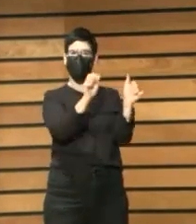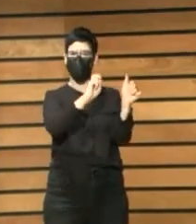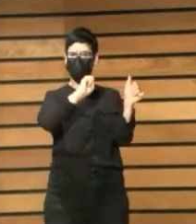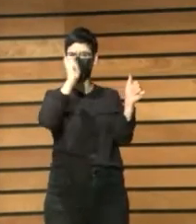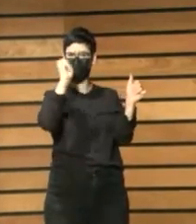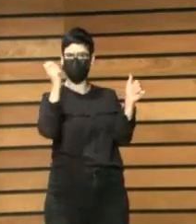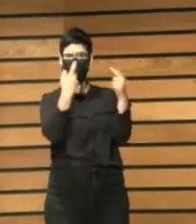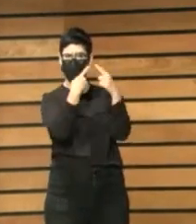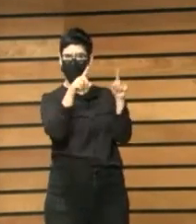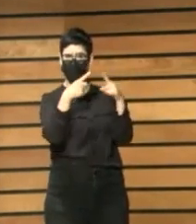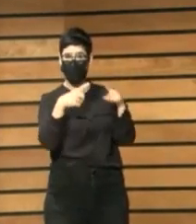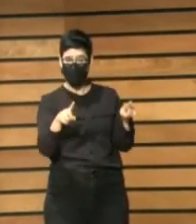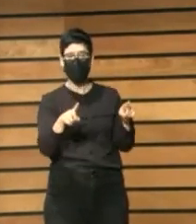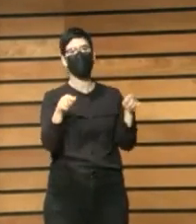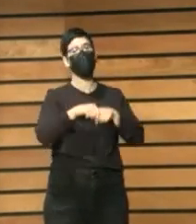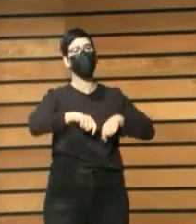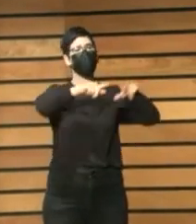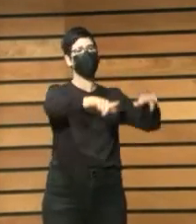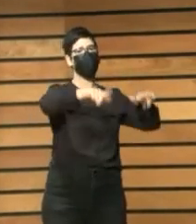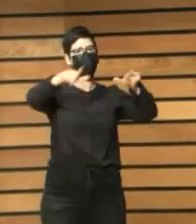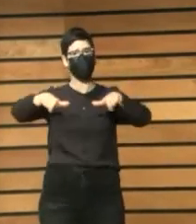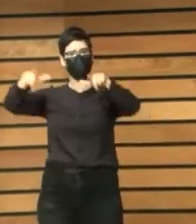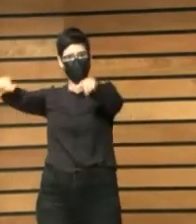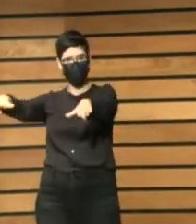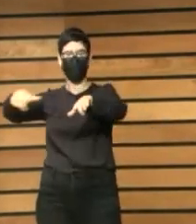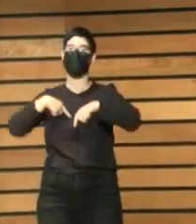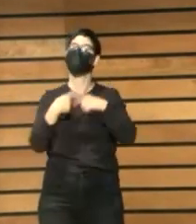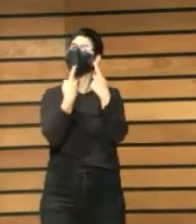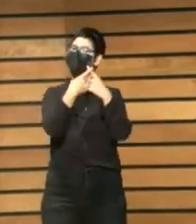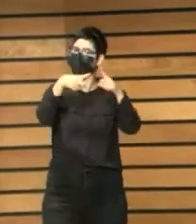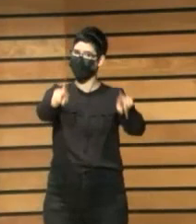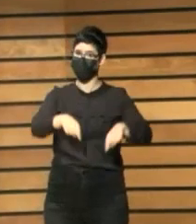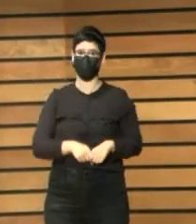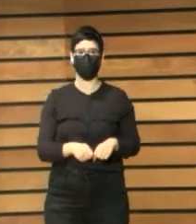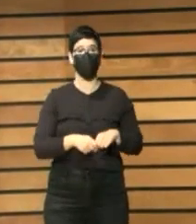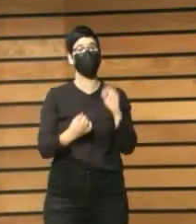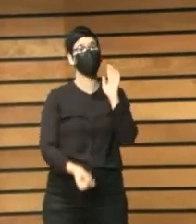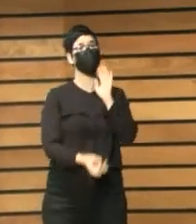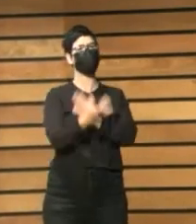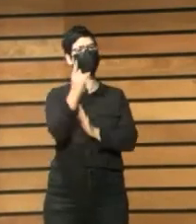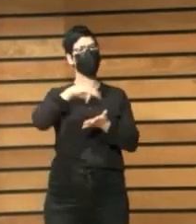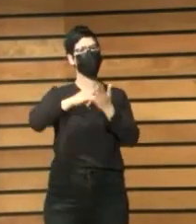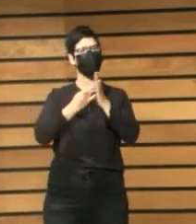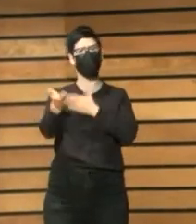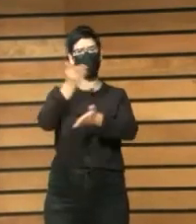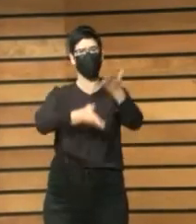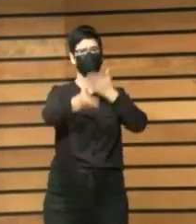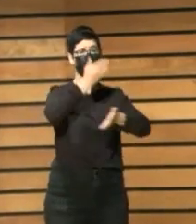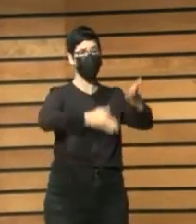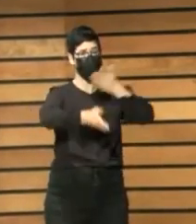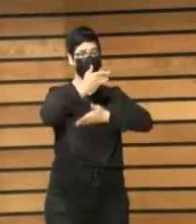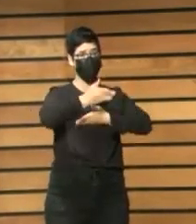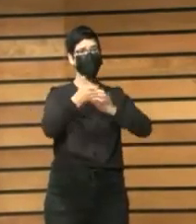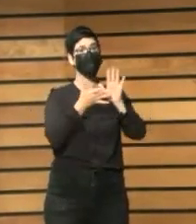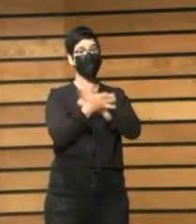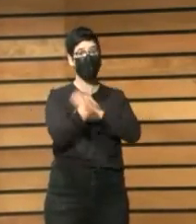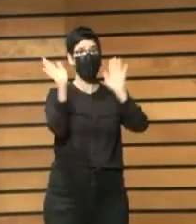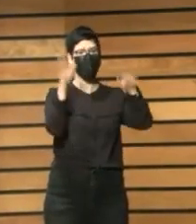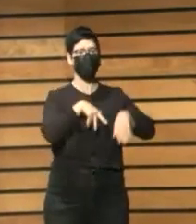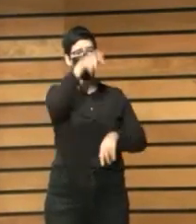generando proyectos colaborativos y que permitan la transformación de lo que es el lector